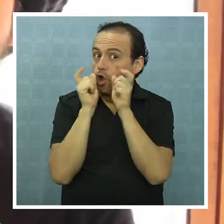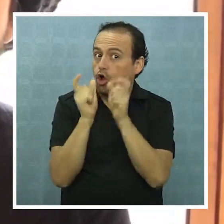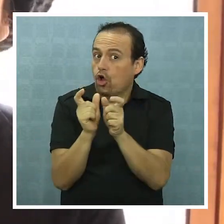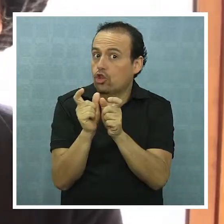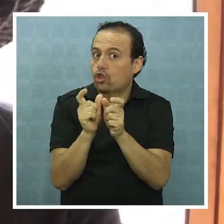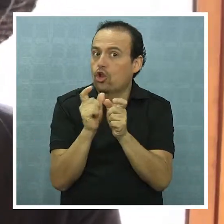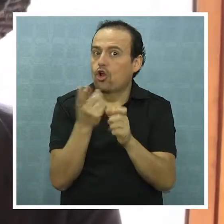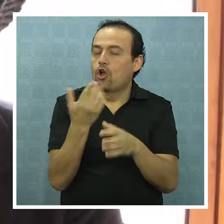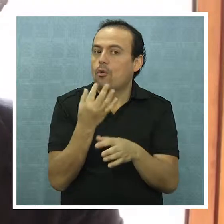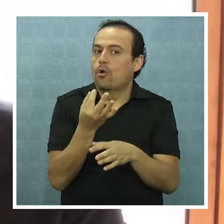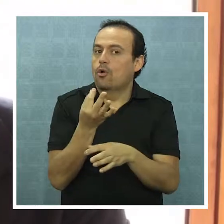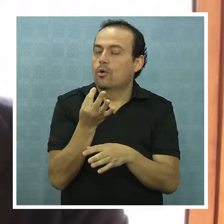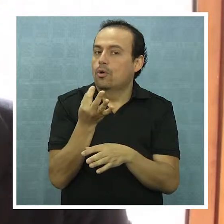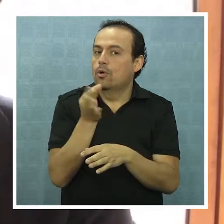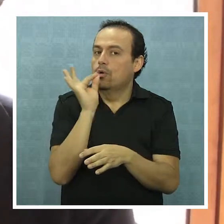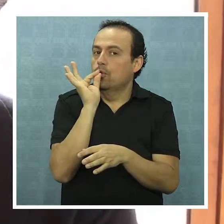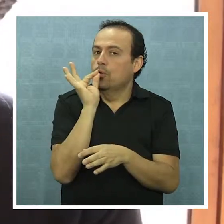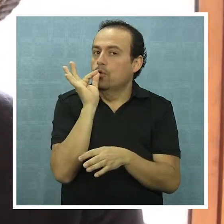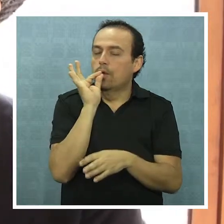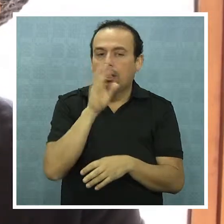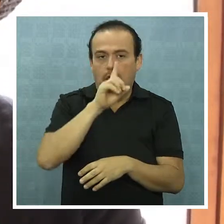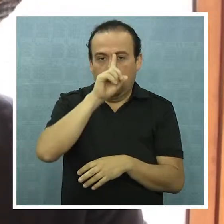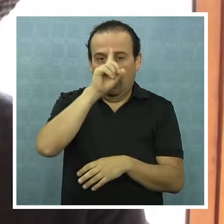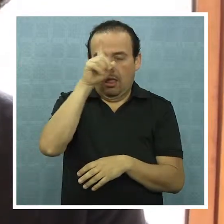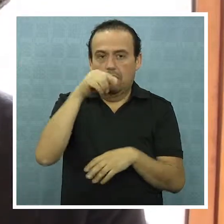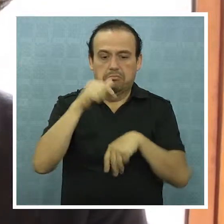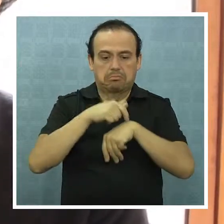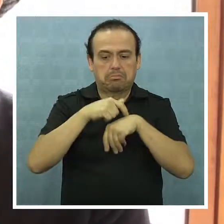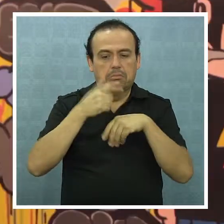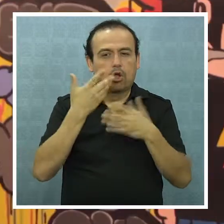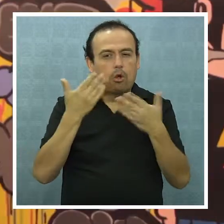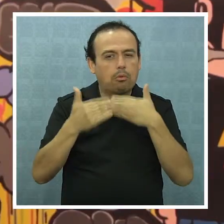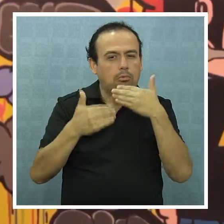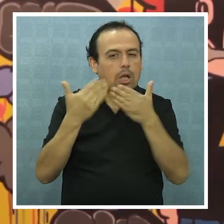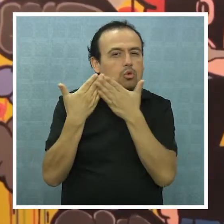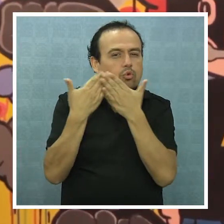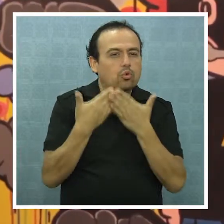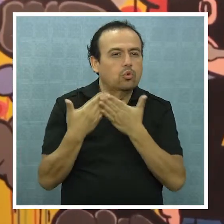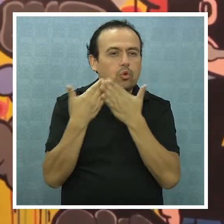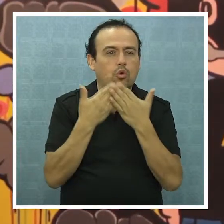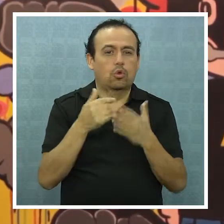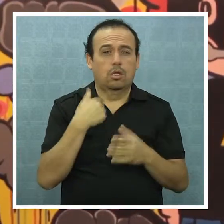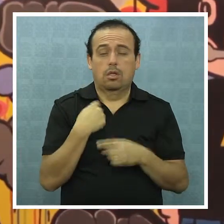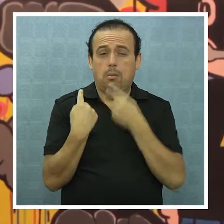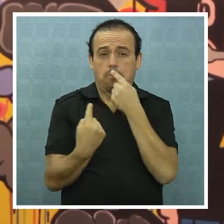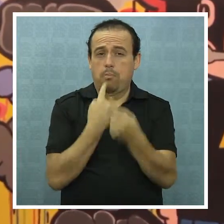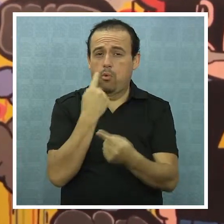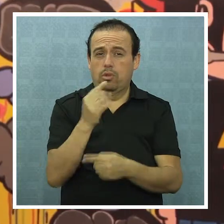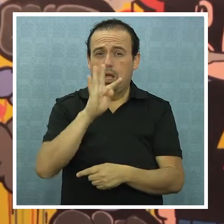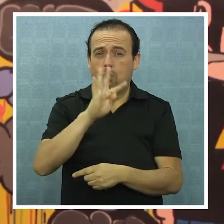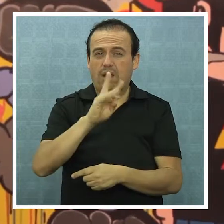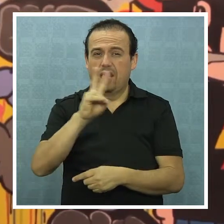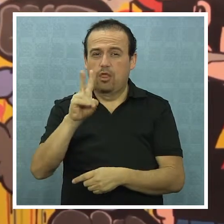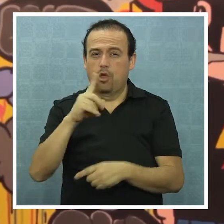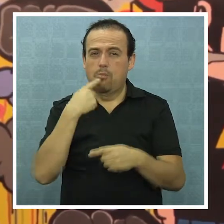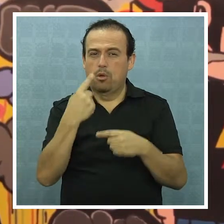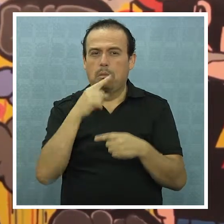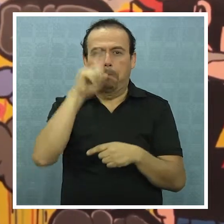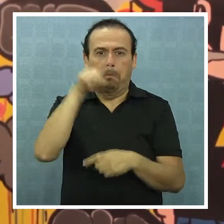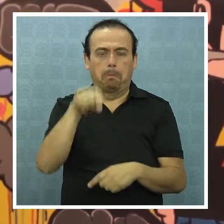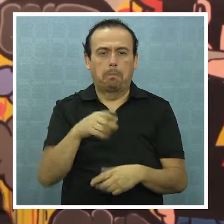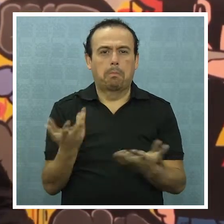consecuencias que se podrían analizar dentro de unas décadas. Estas son nuestras 42 preguntas, nuestras 42